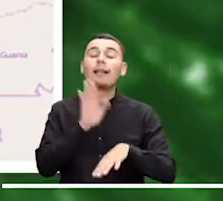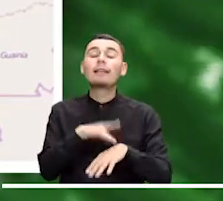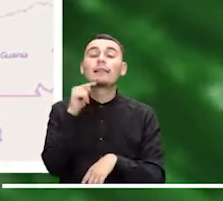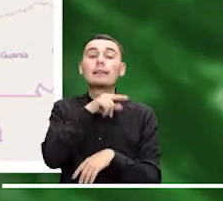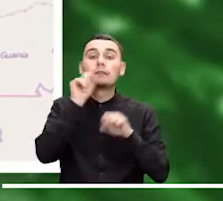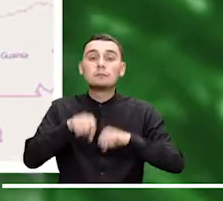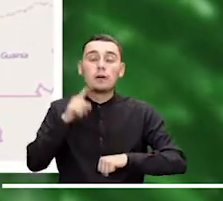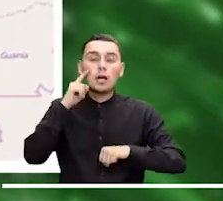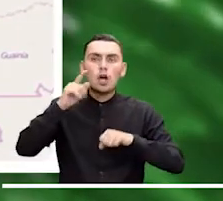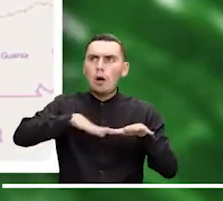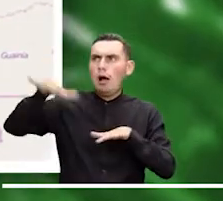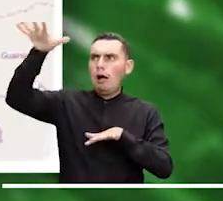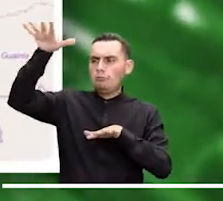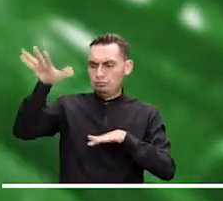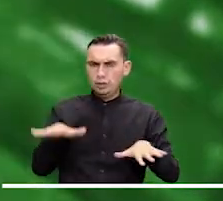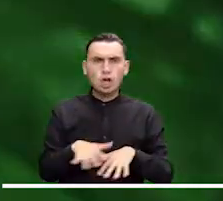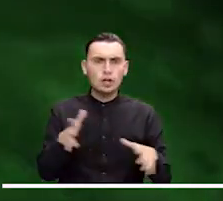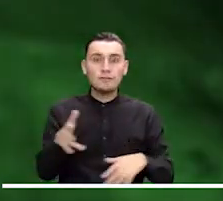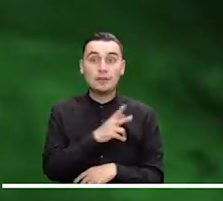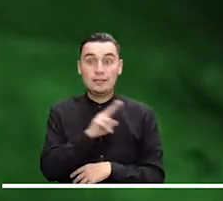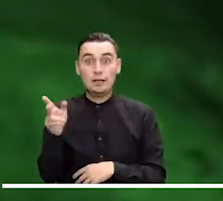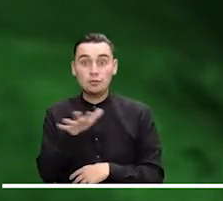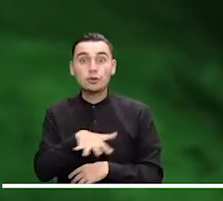Cesar, Meta, Bichada y Magdalena.